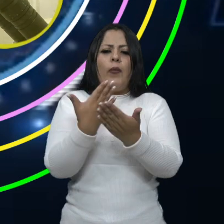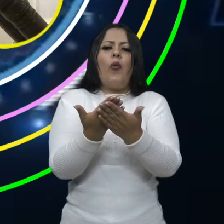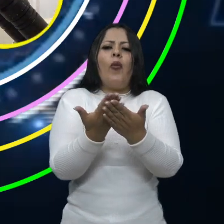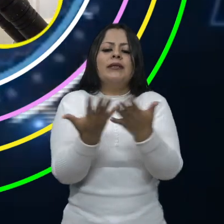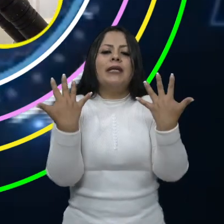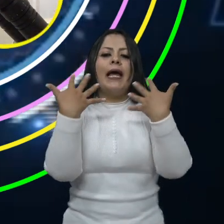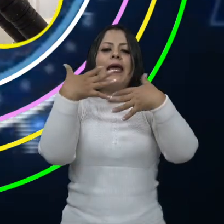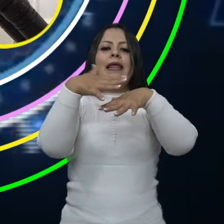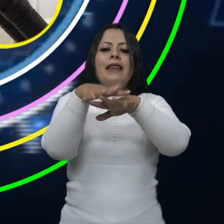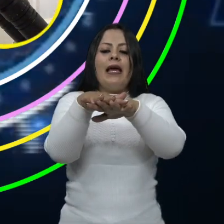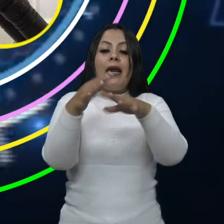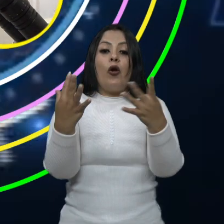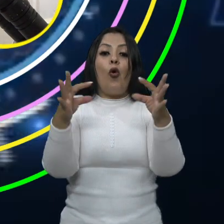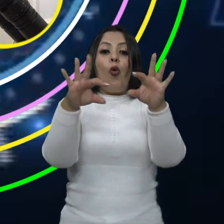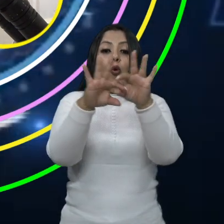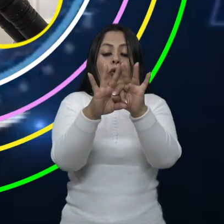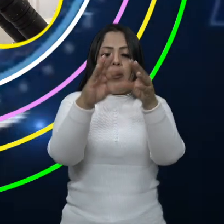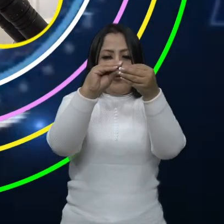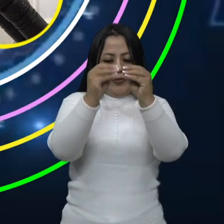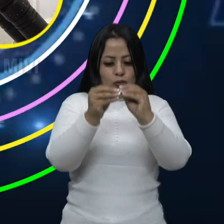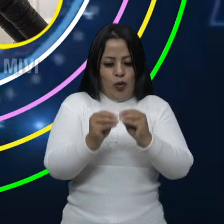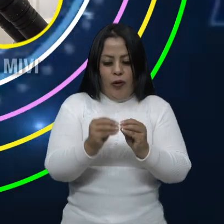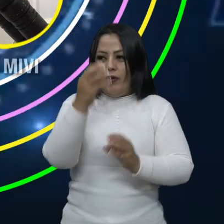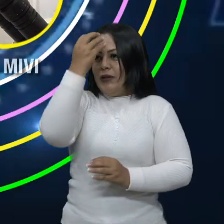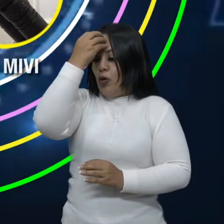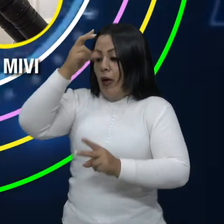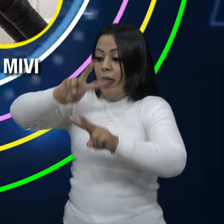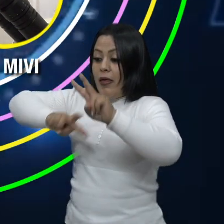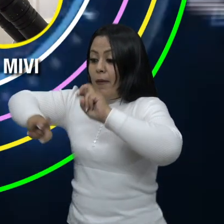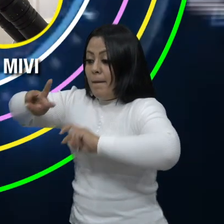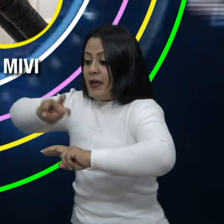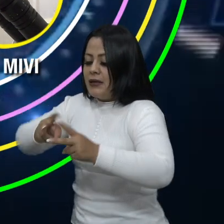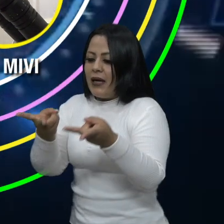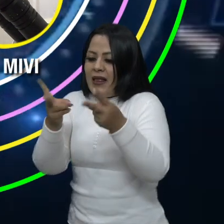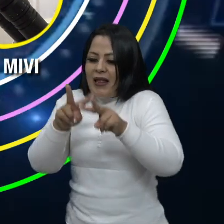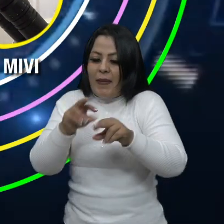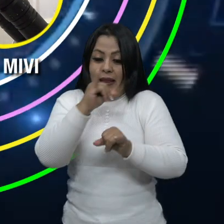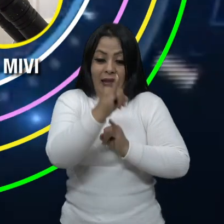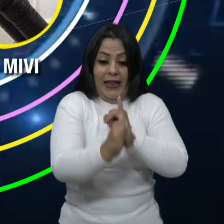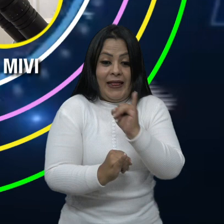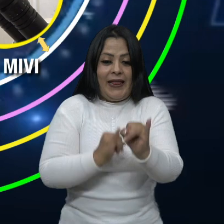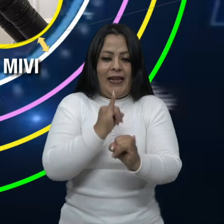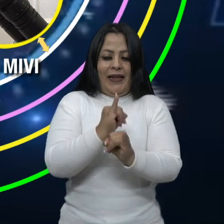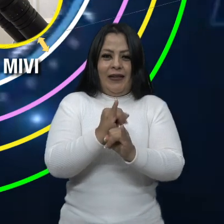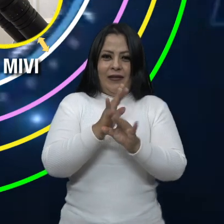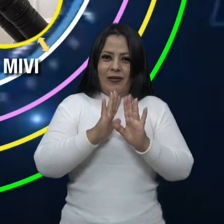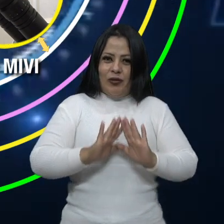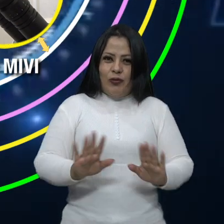integrar y sincronizar los modelos educativos de investigación e internacionalización.